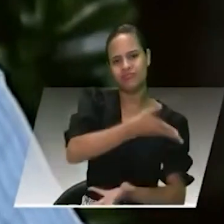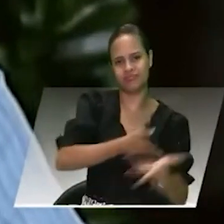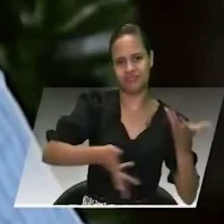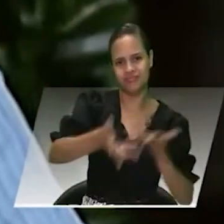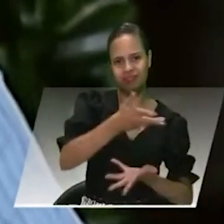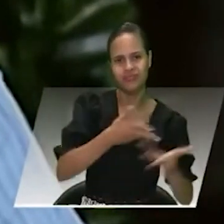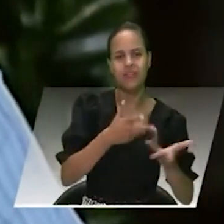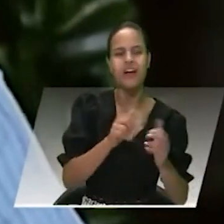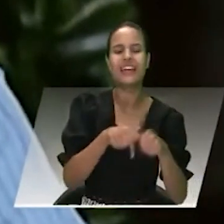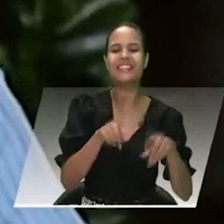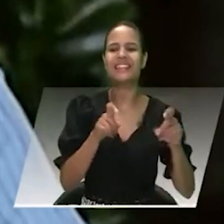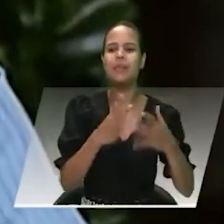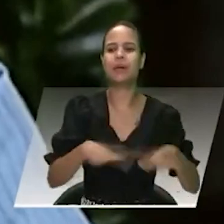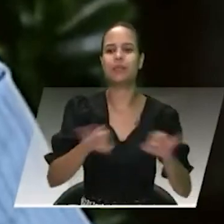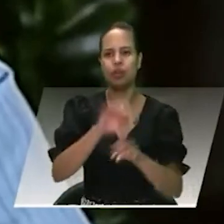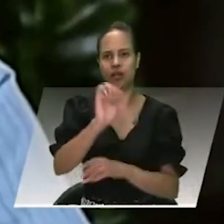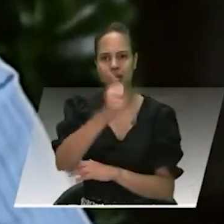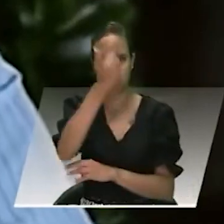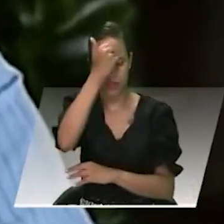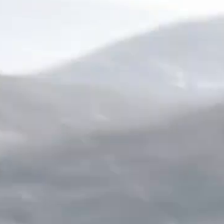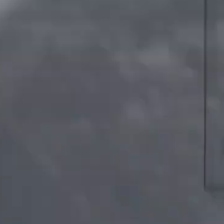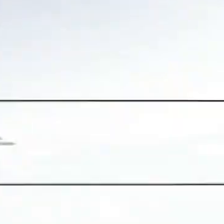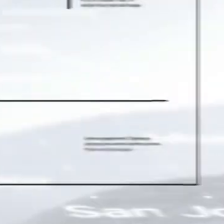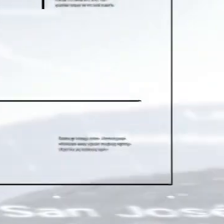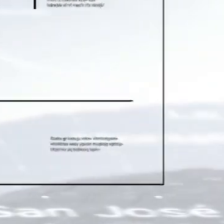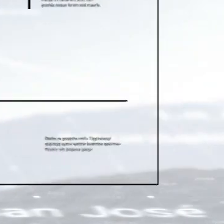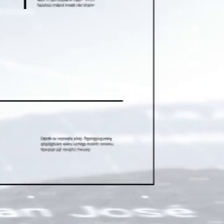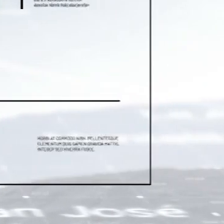el tema número uno en el próximo ciclo. Ciclo